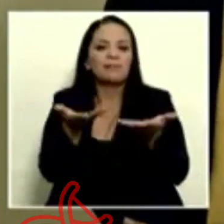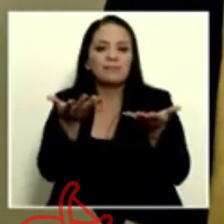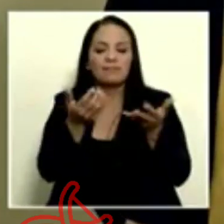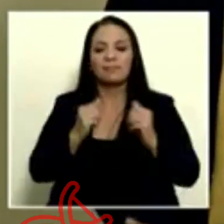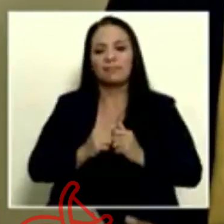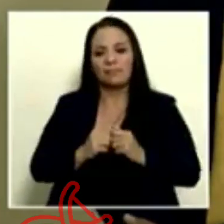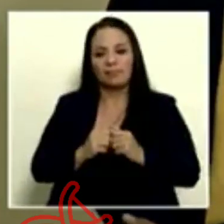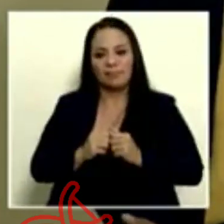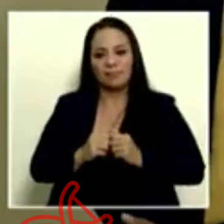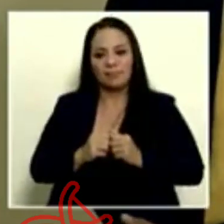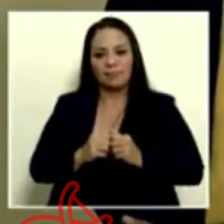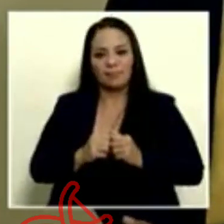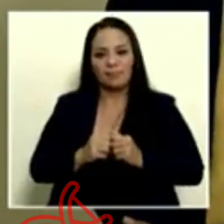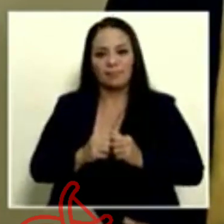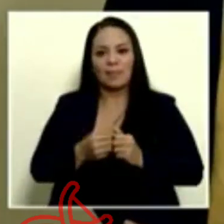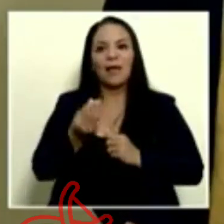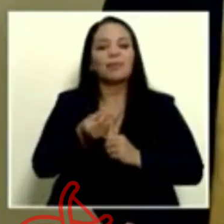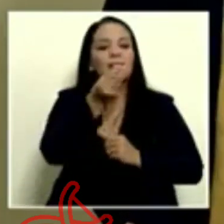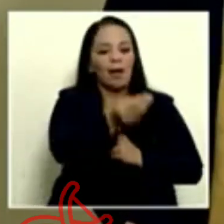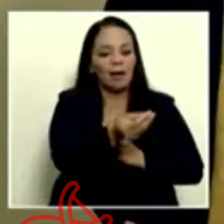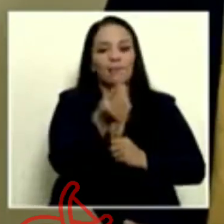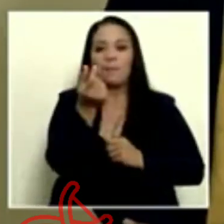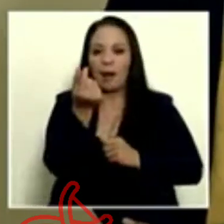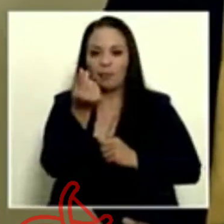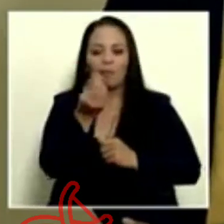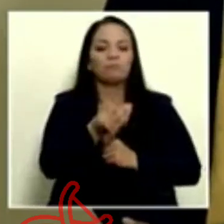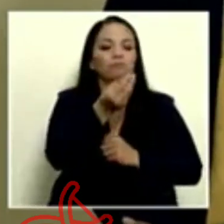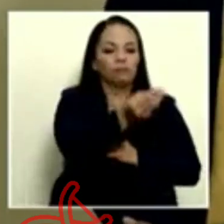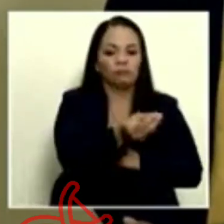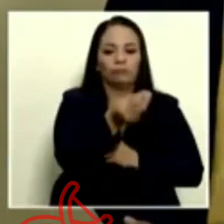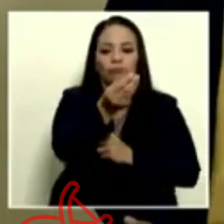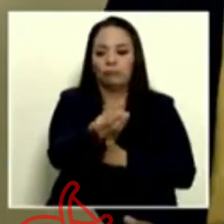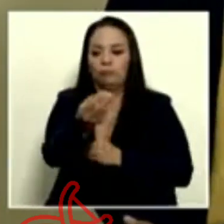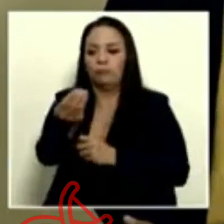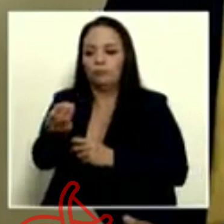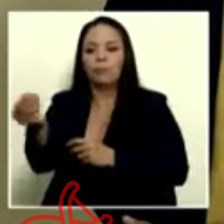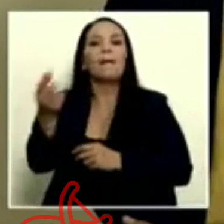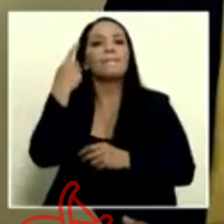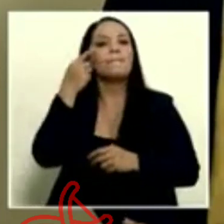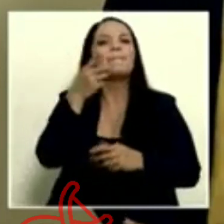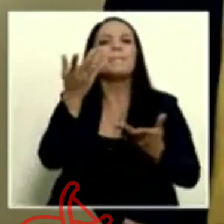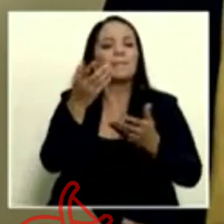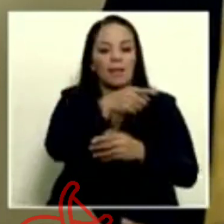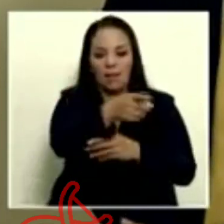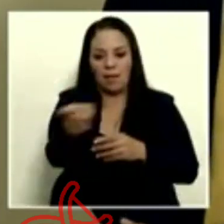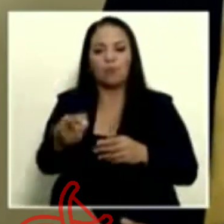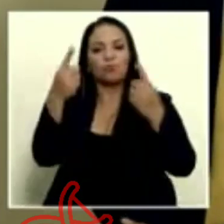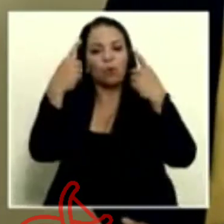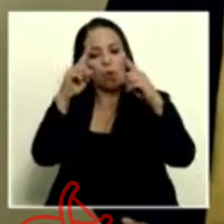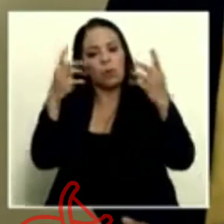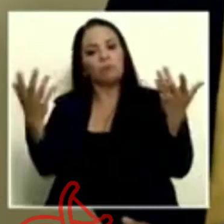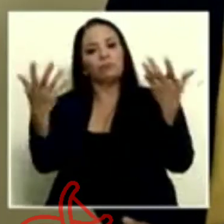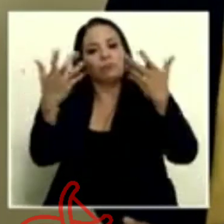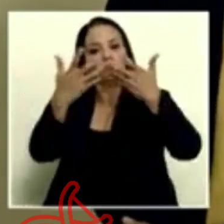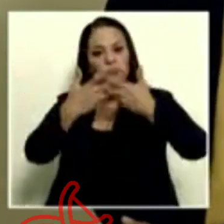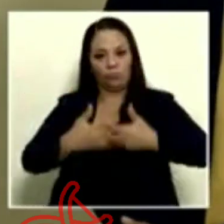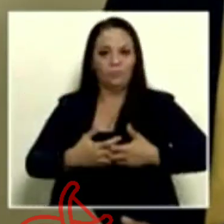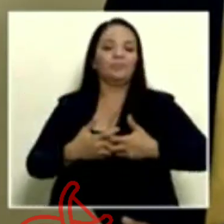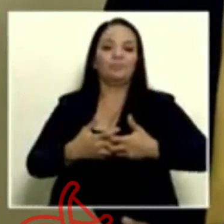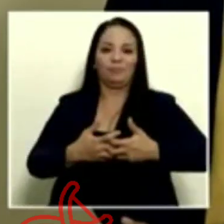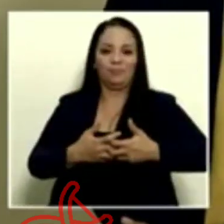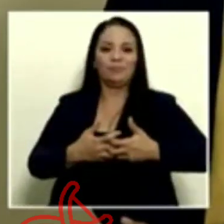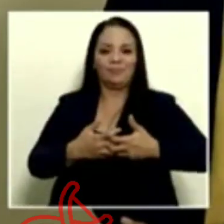un pago para que se adapten a la nueva realidad y que no los dejemos